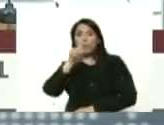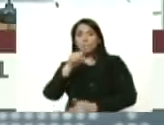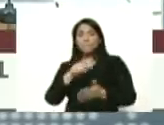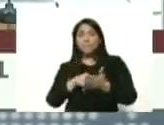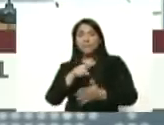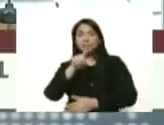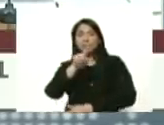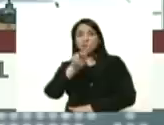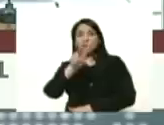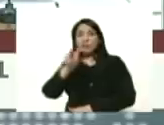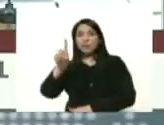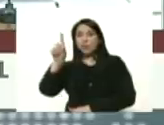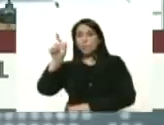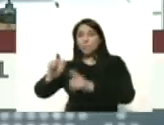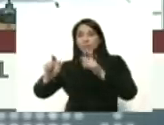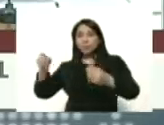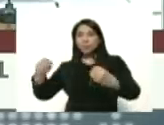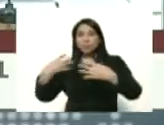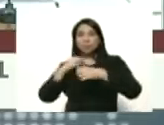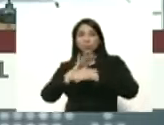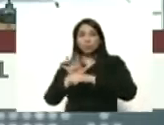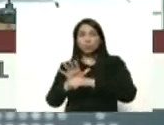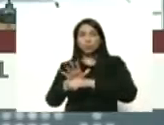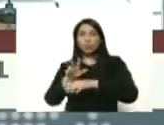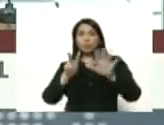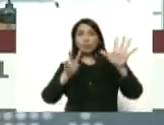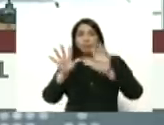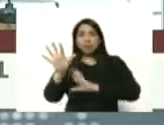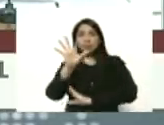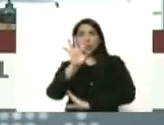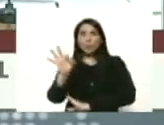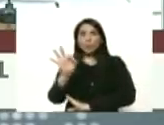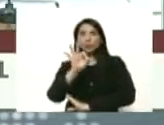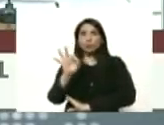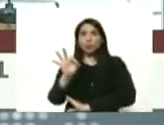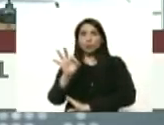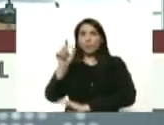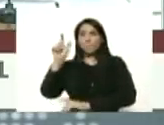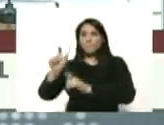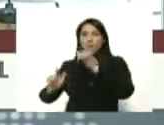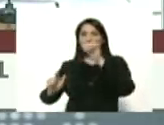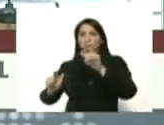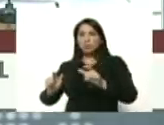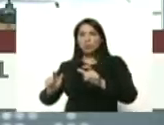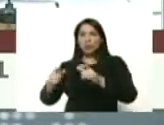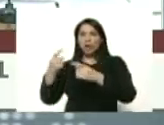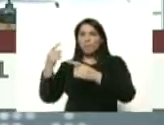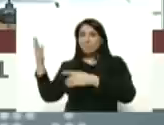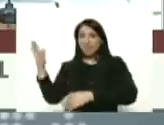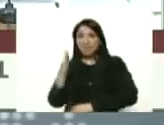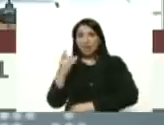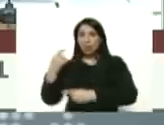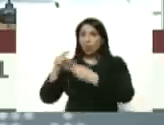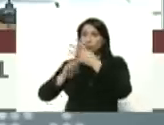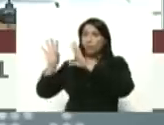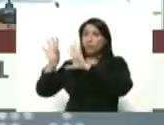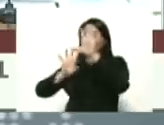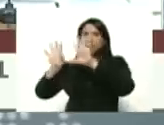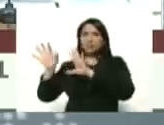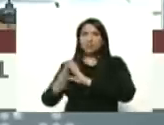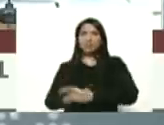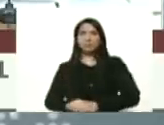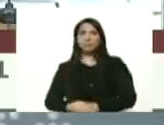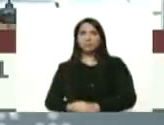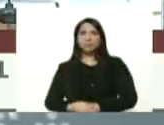casos al día de hoy setenta y cinco por ciento son casos del exterior del